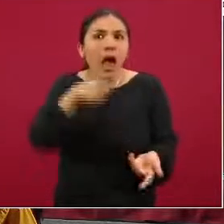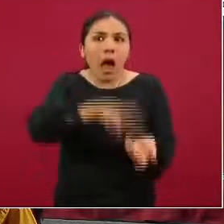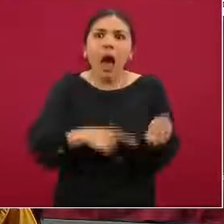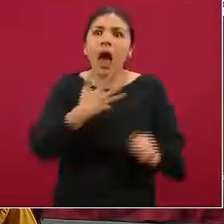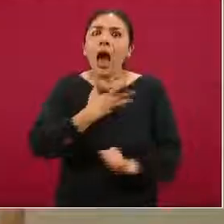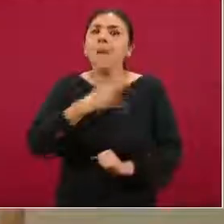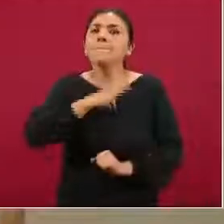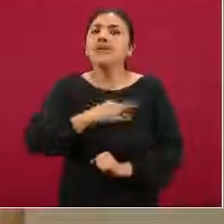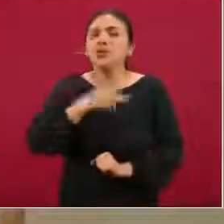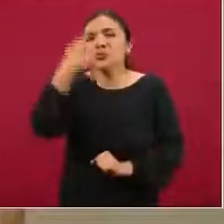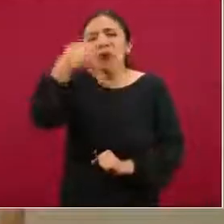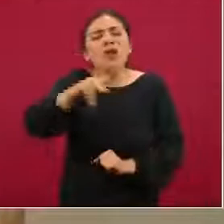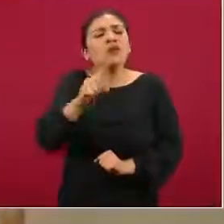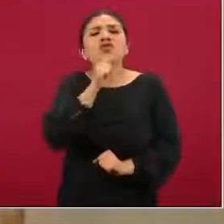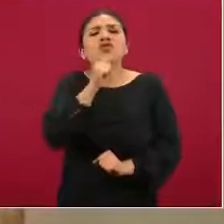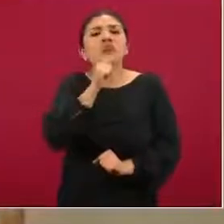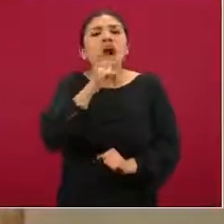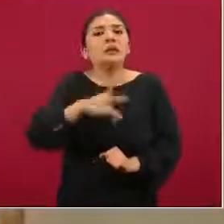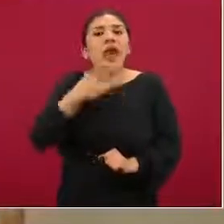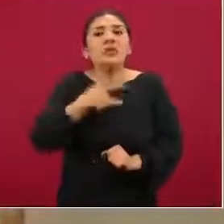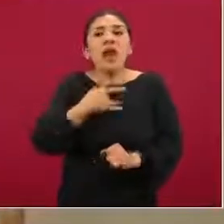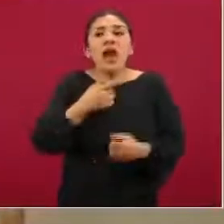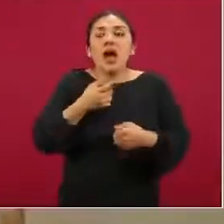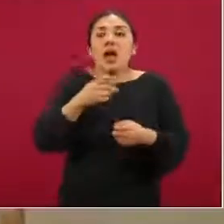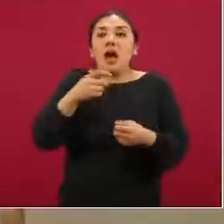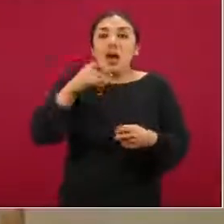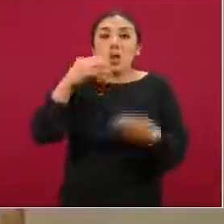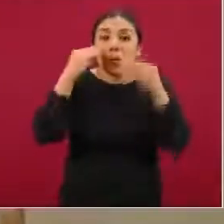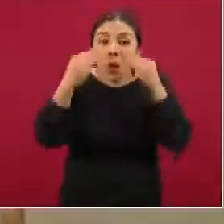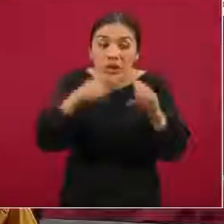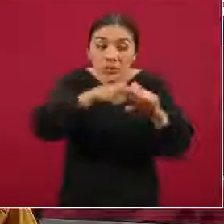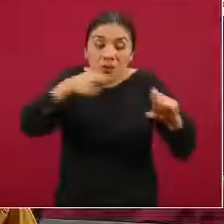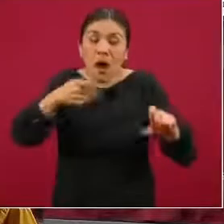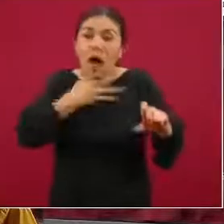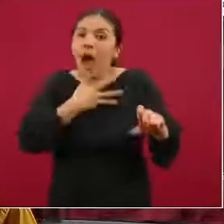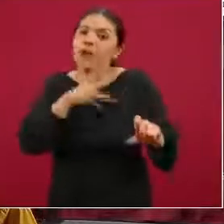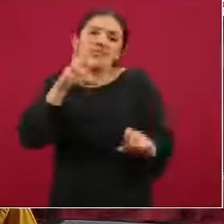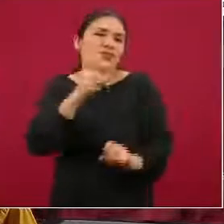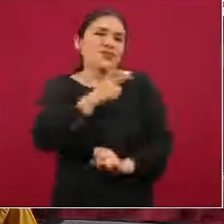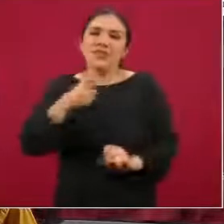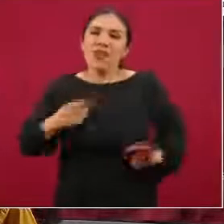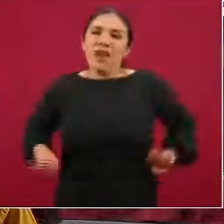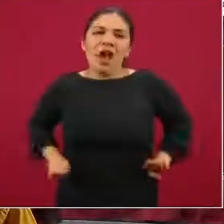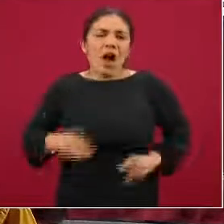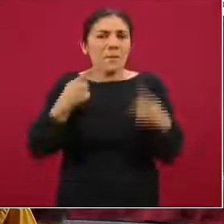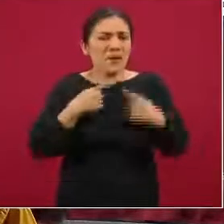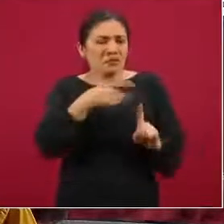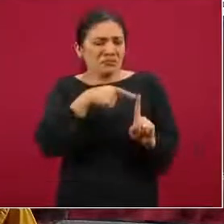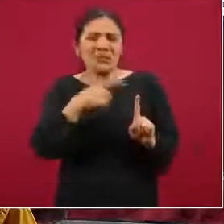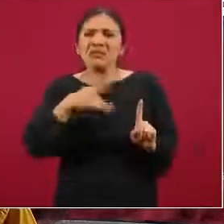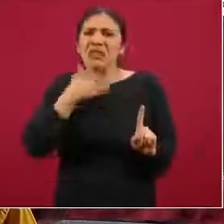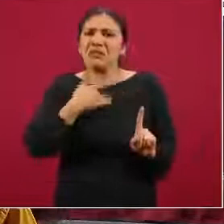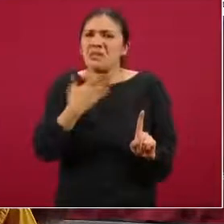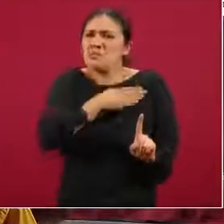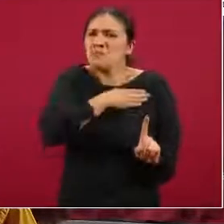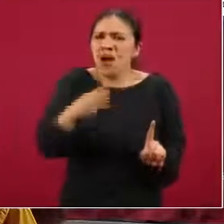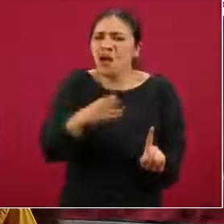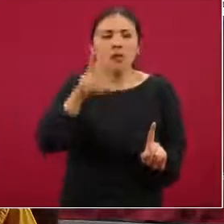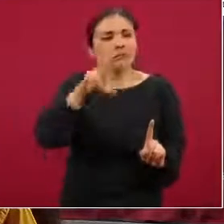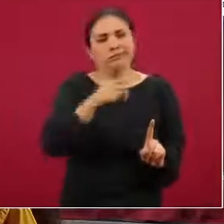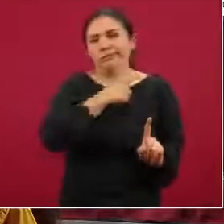presente todavía en un periodo de replicaciones alta. Entonces, no se debe de utilizar en personas asintomáticas. Deben de tener